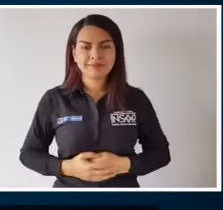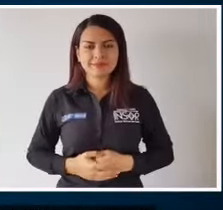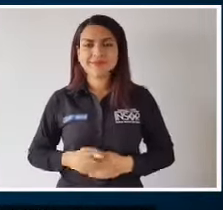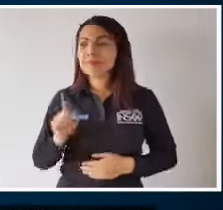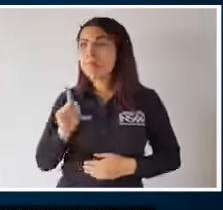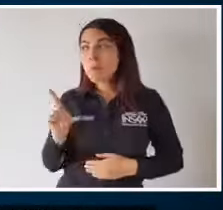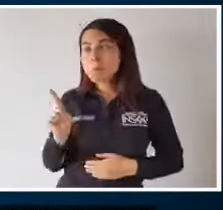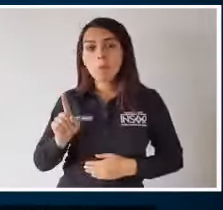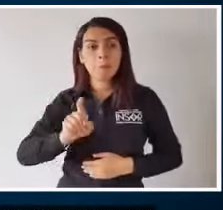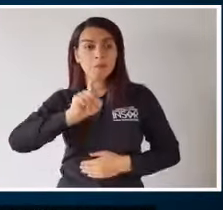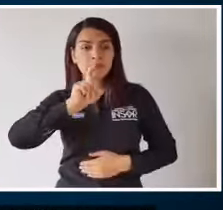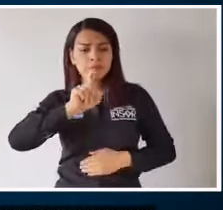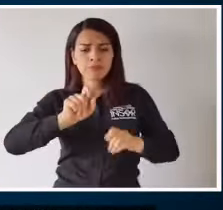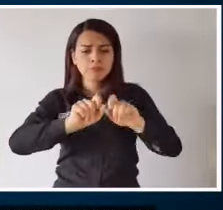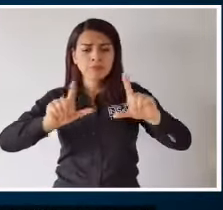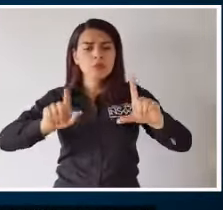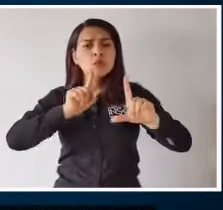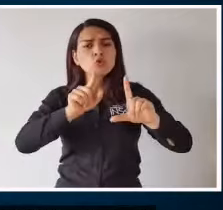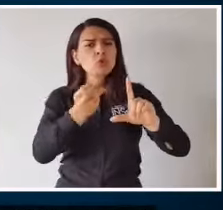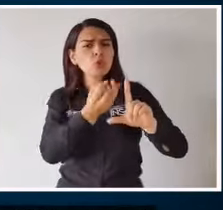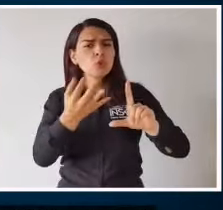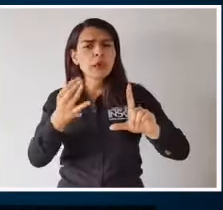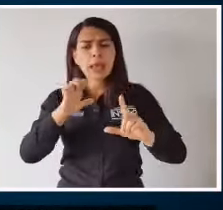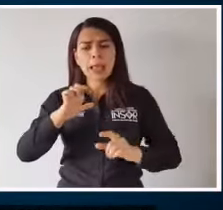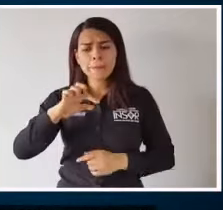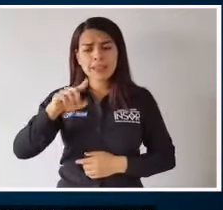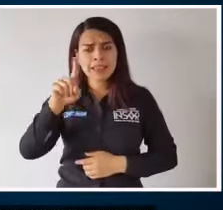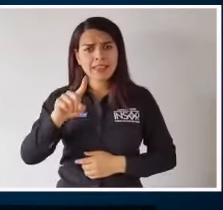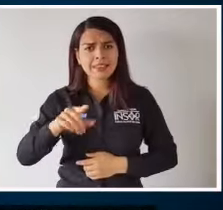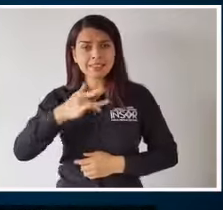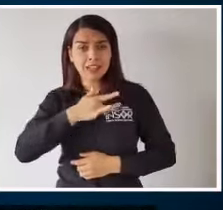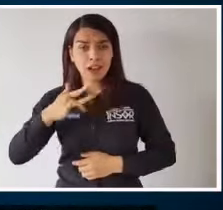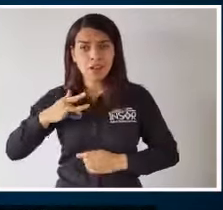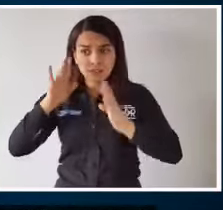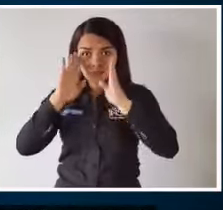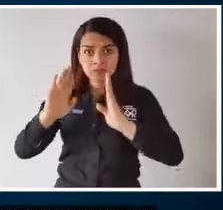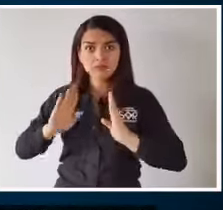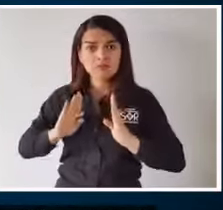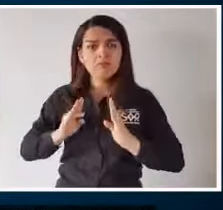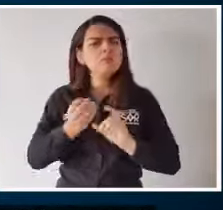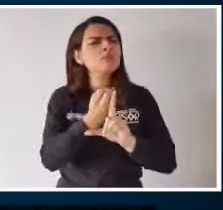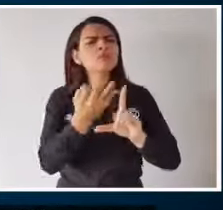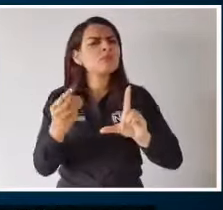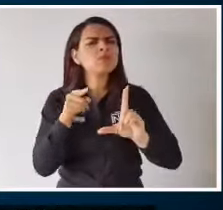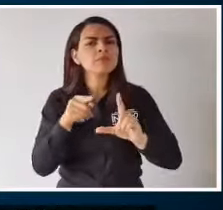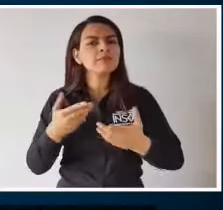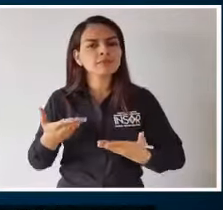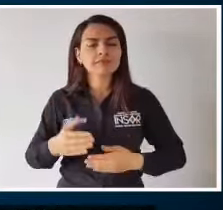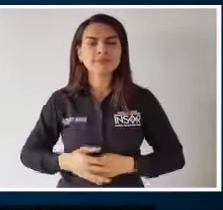Y al dar clic en líneas telefónicas de EPS, te aparecerá lo siguiente.